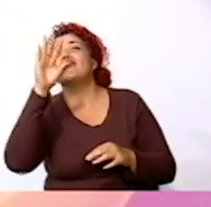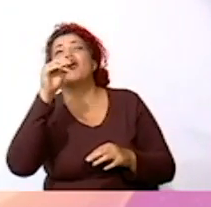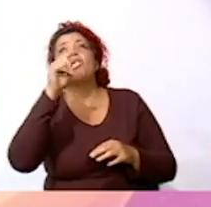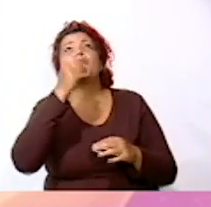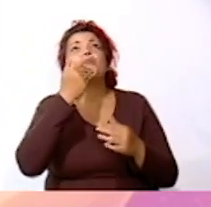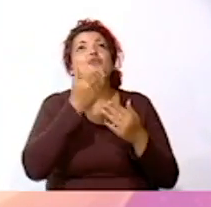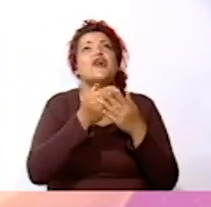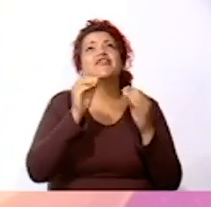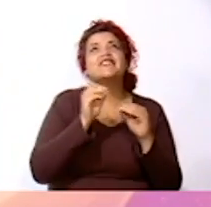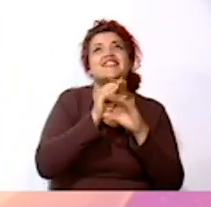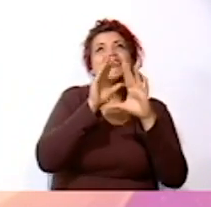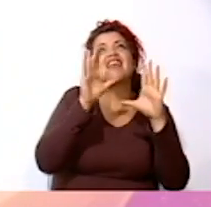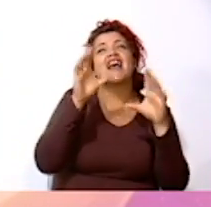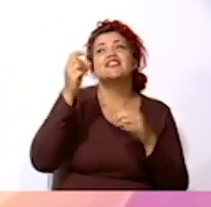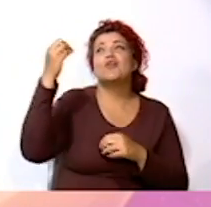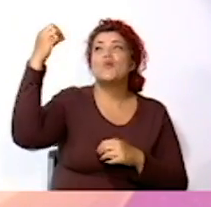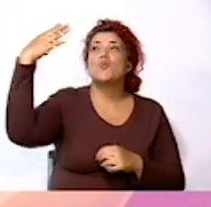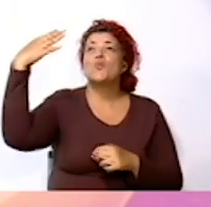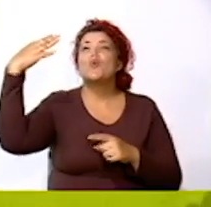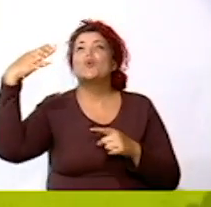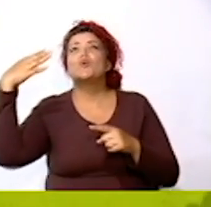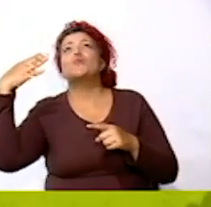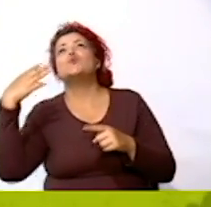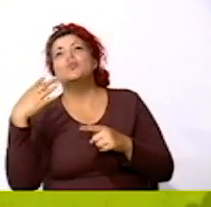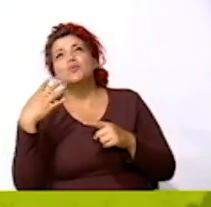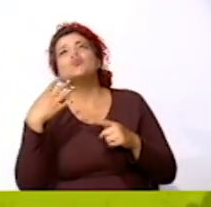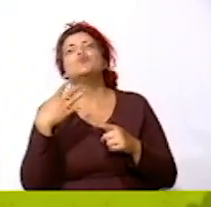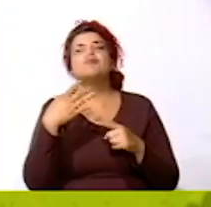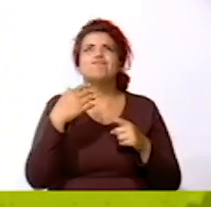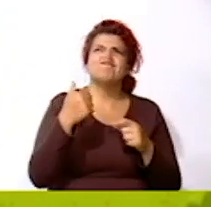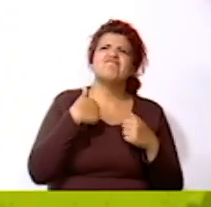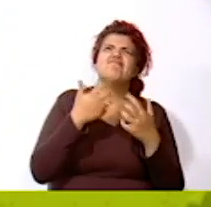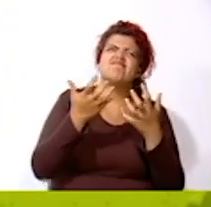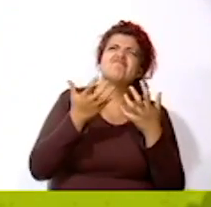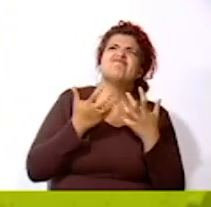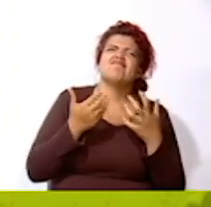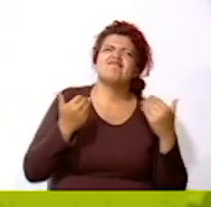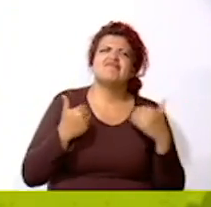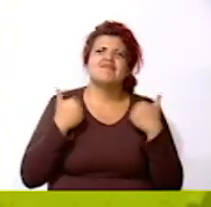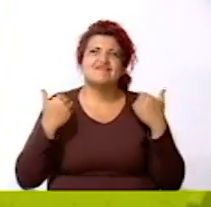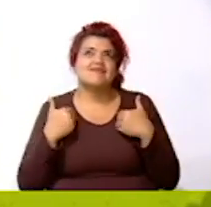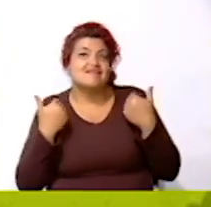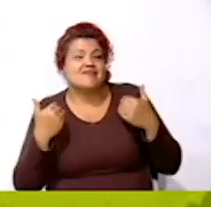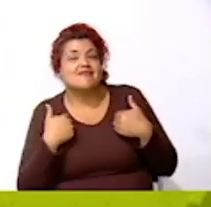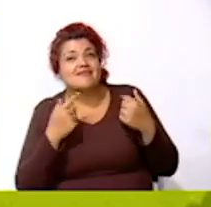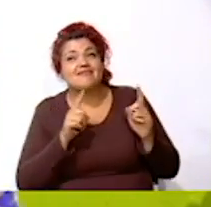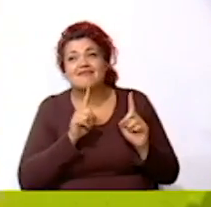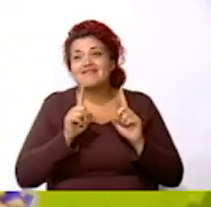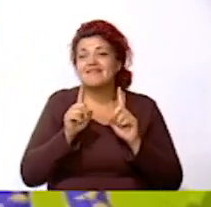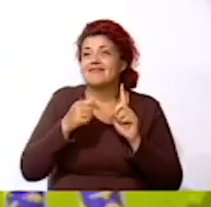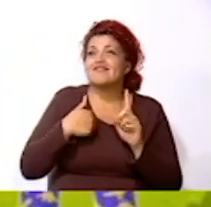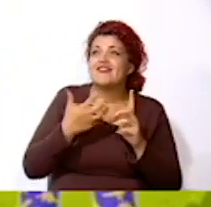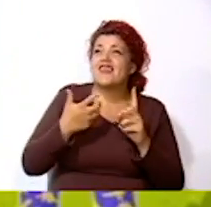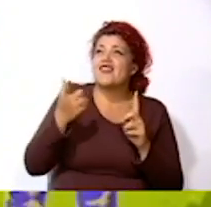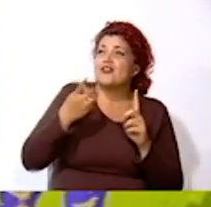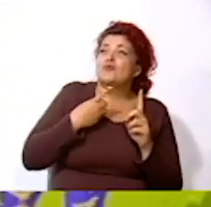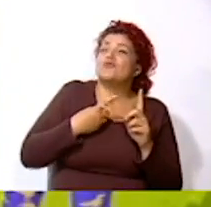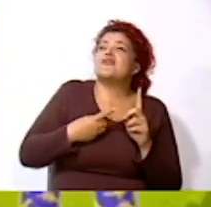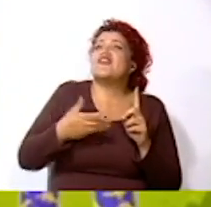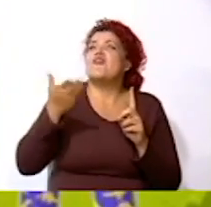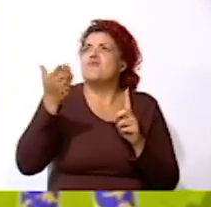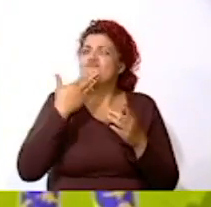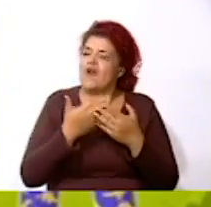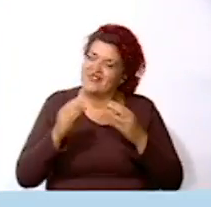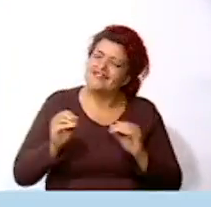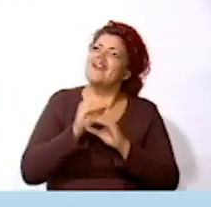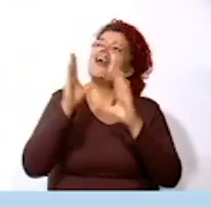buenos días luz Quiero hoy con alegría desearles un buen